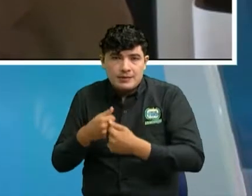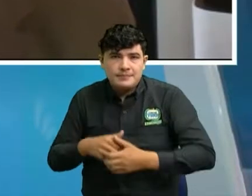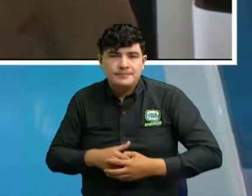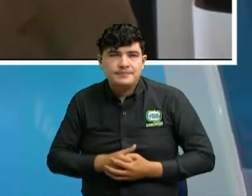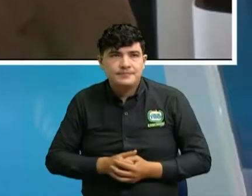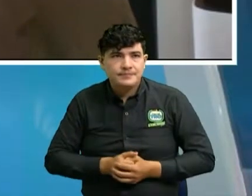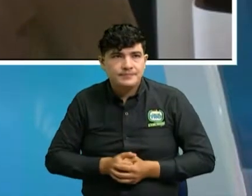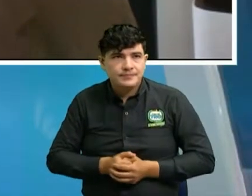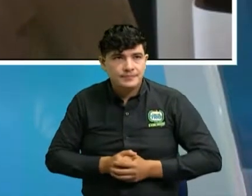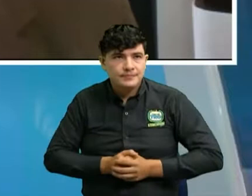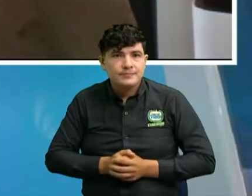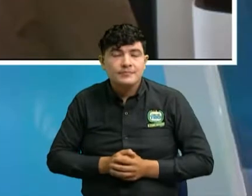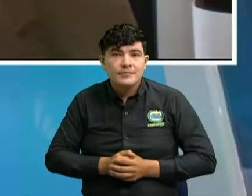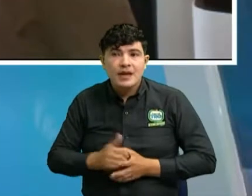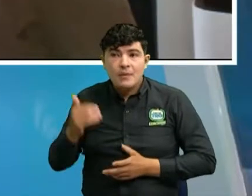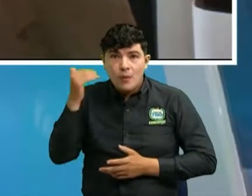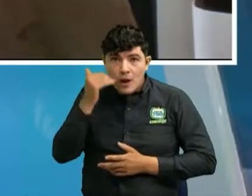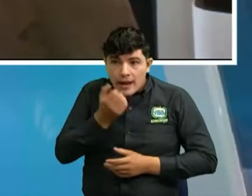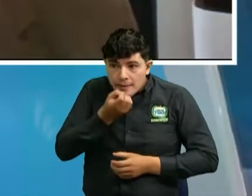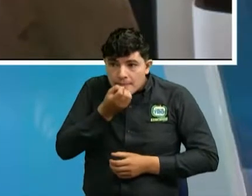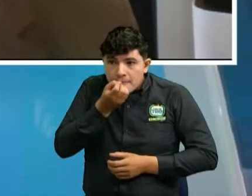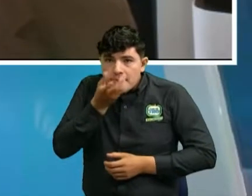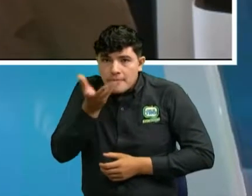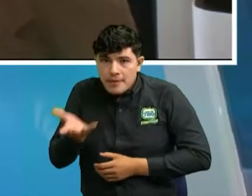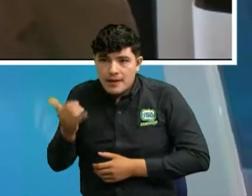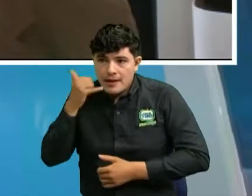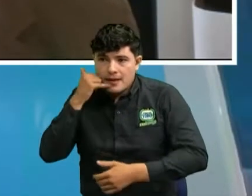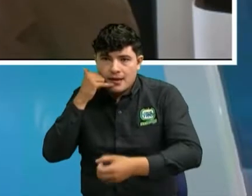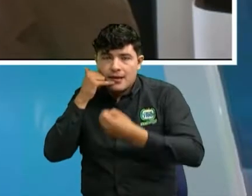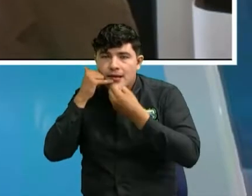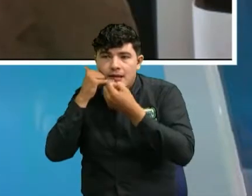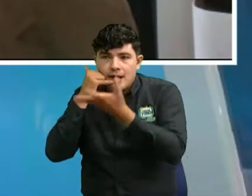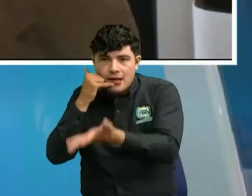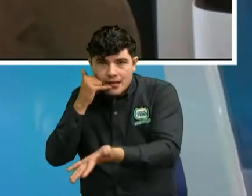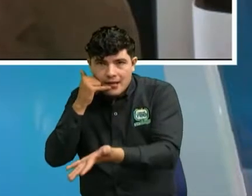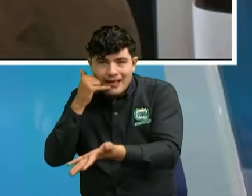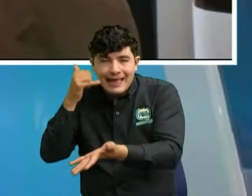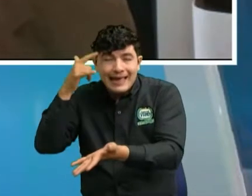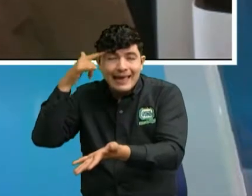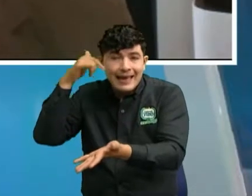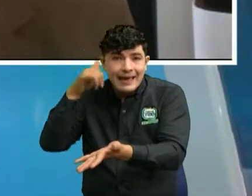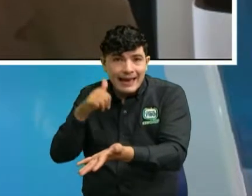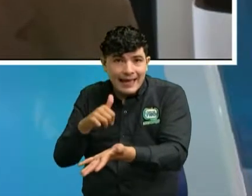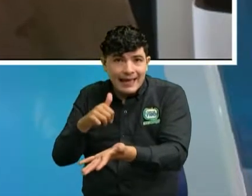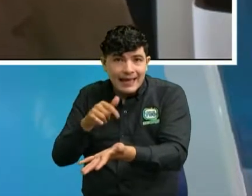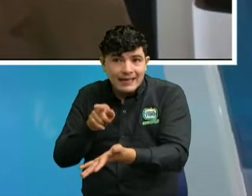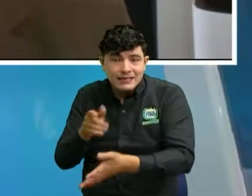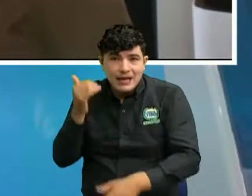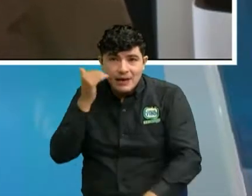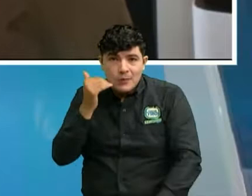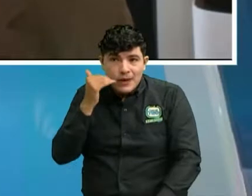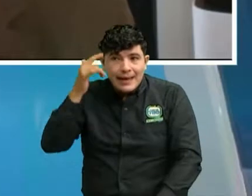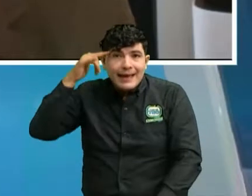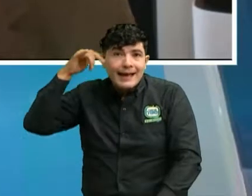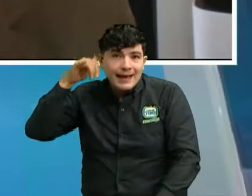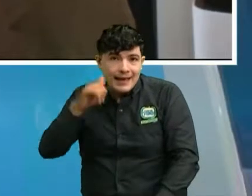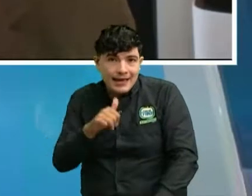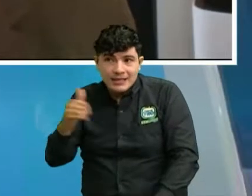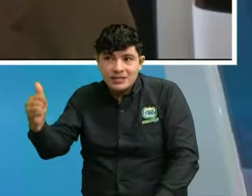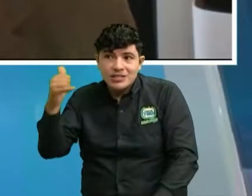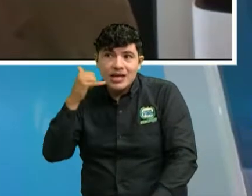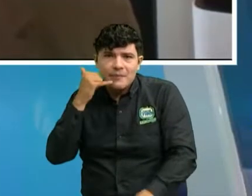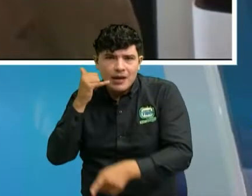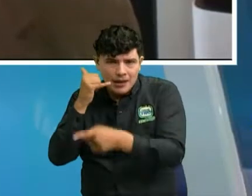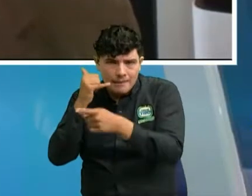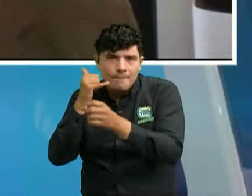dio la información porque creía que era el